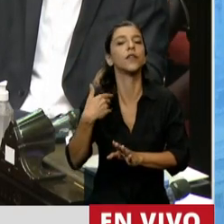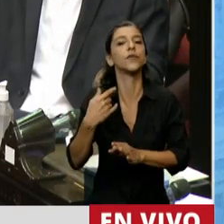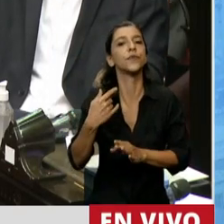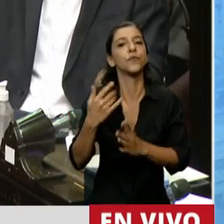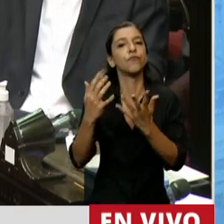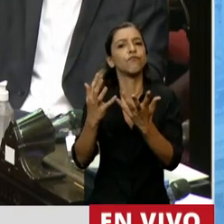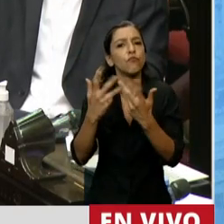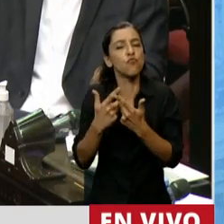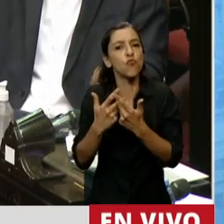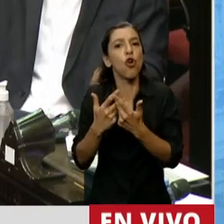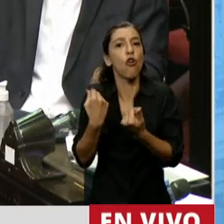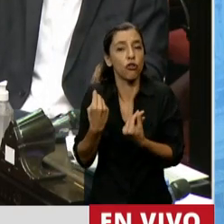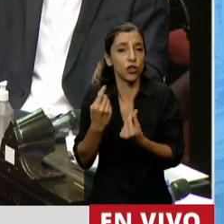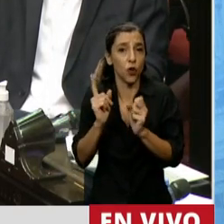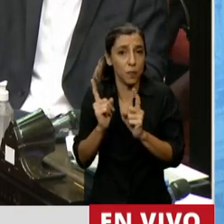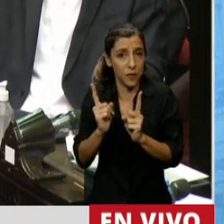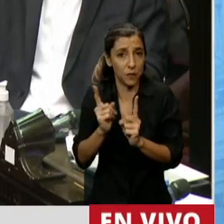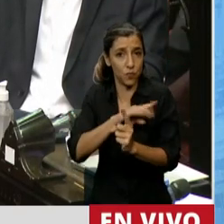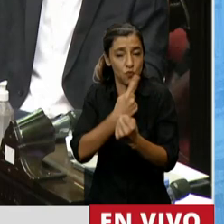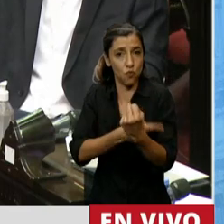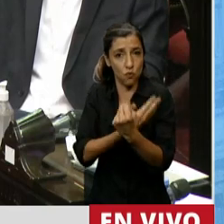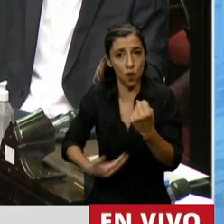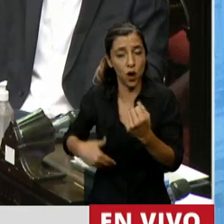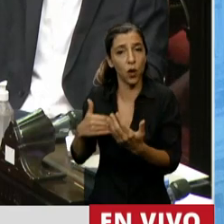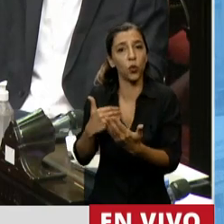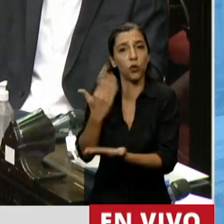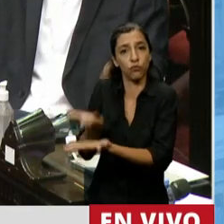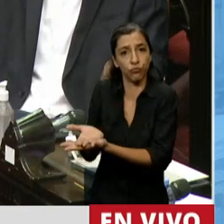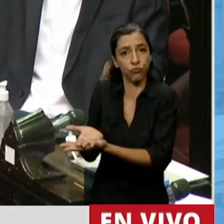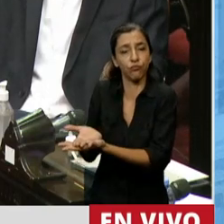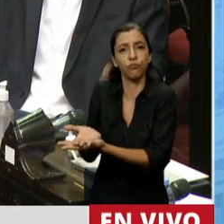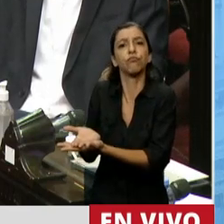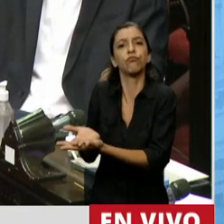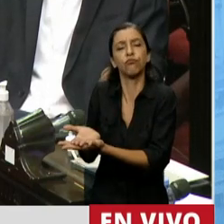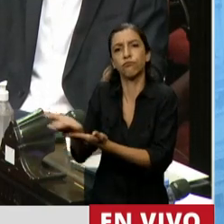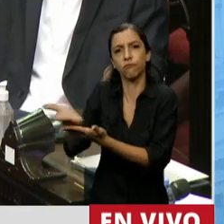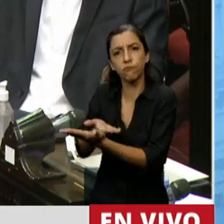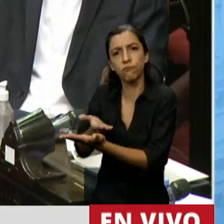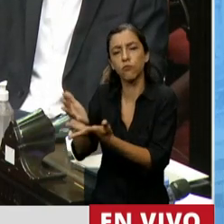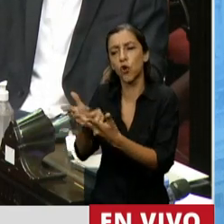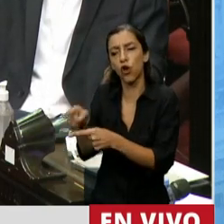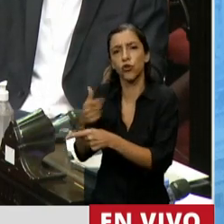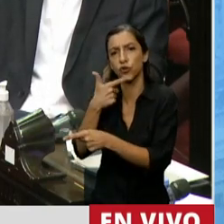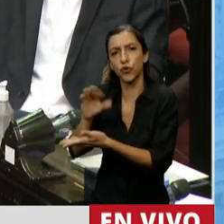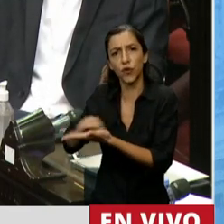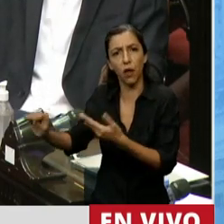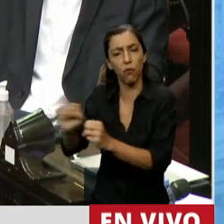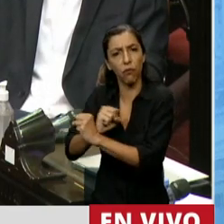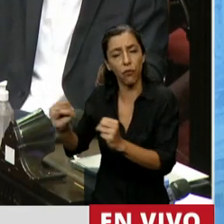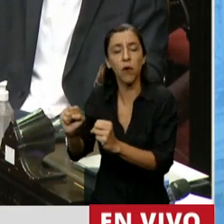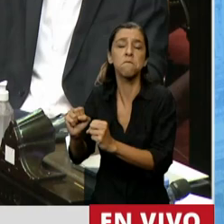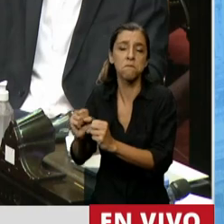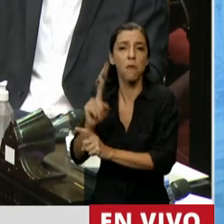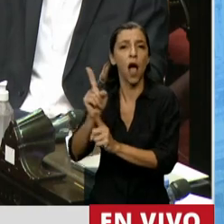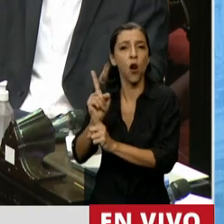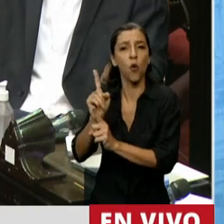al Honorable Senado. El Senado lo trató, le dio media sanción incorporándole algunos